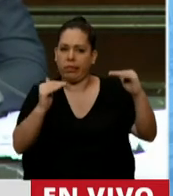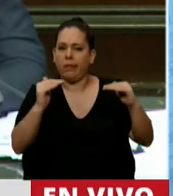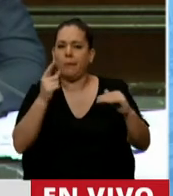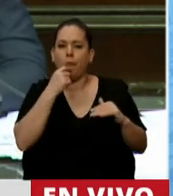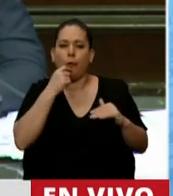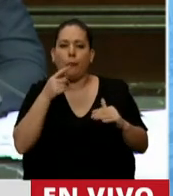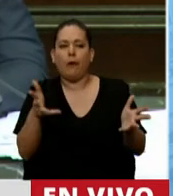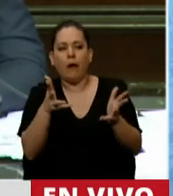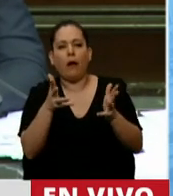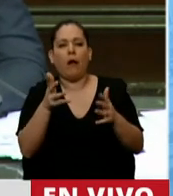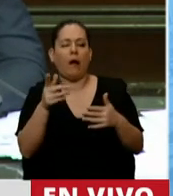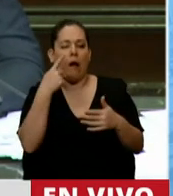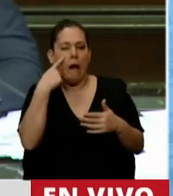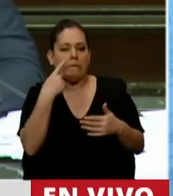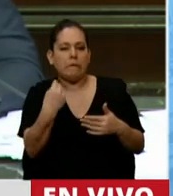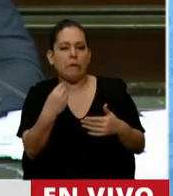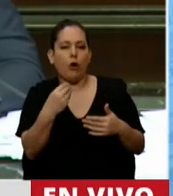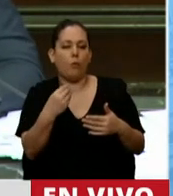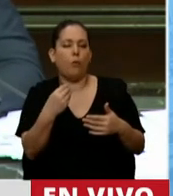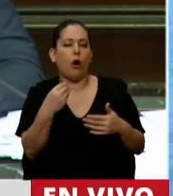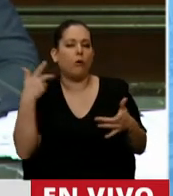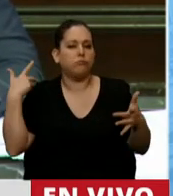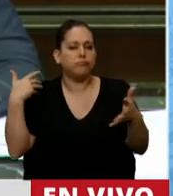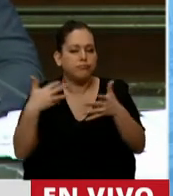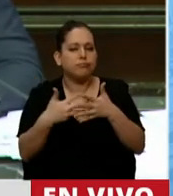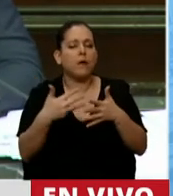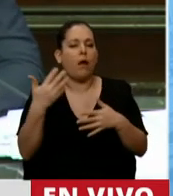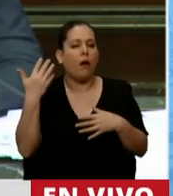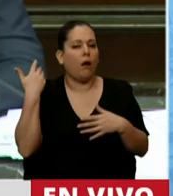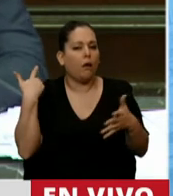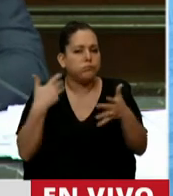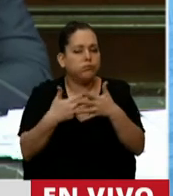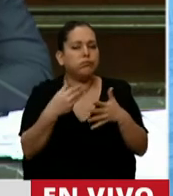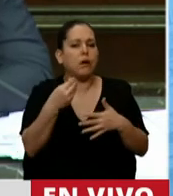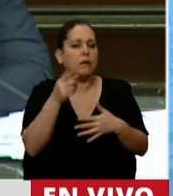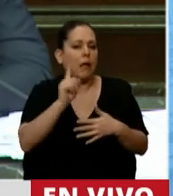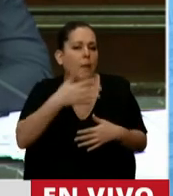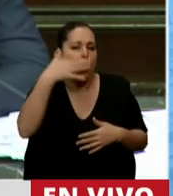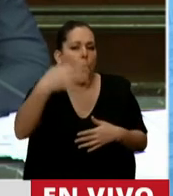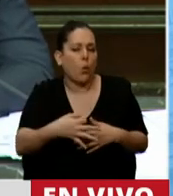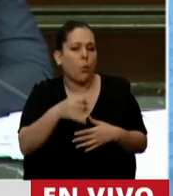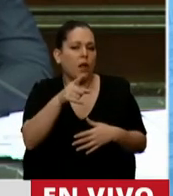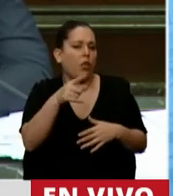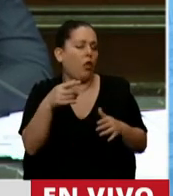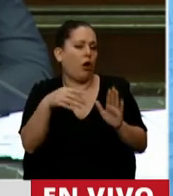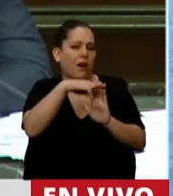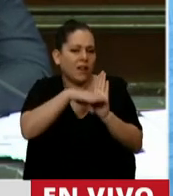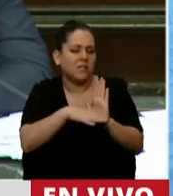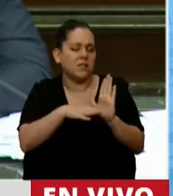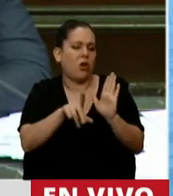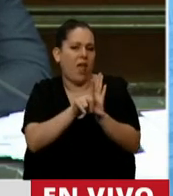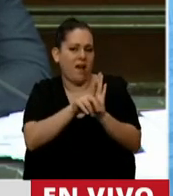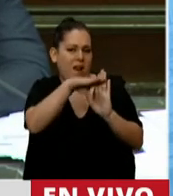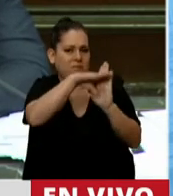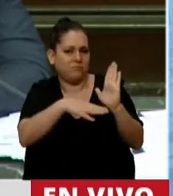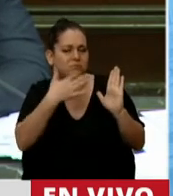revisión de traslados efectuados hace ya mucho tiempo y cumplidos de acuerdo con los requisitos legales y